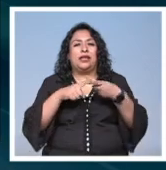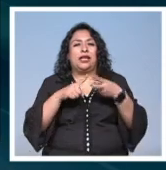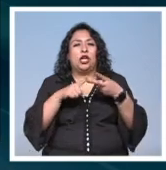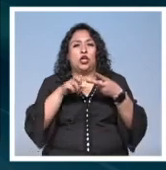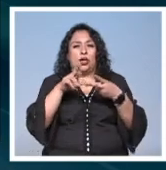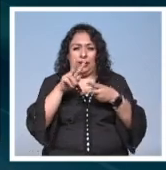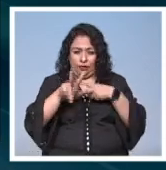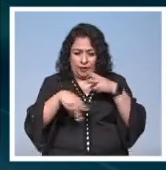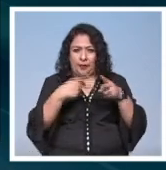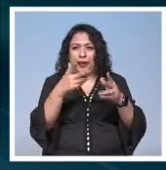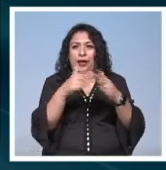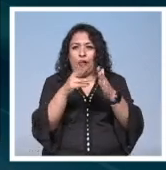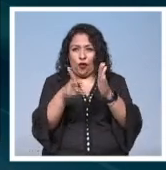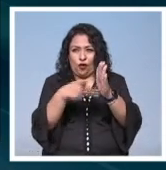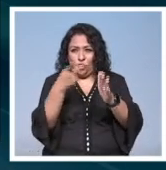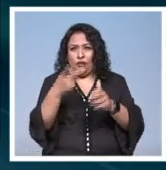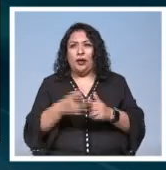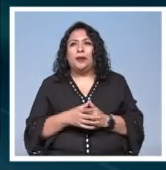regresan a casa